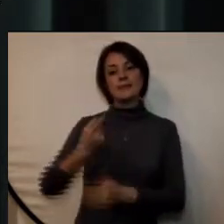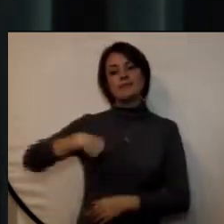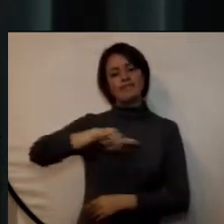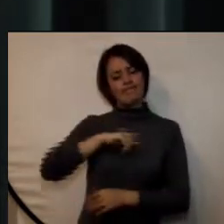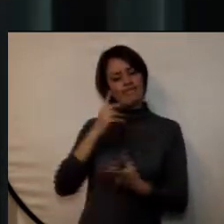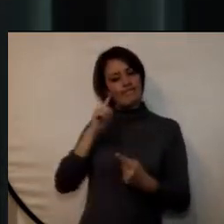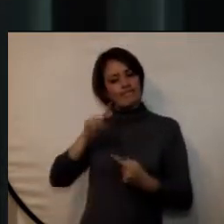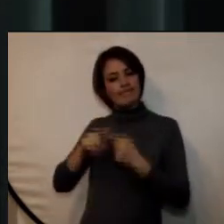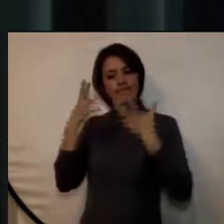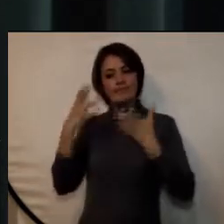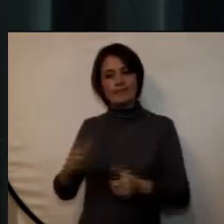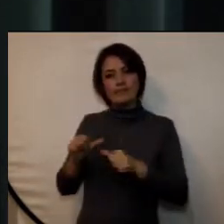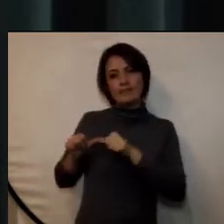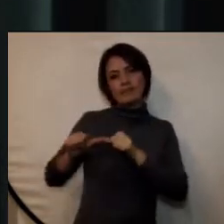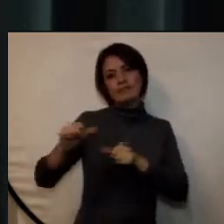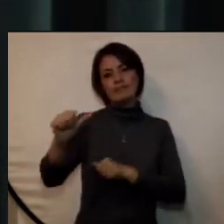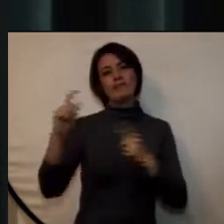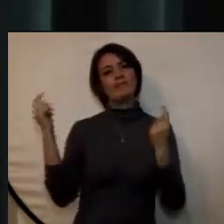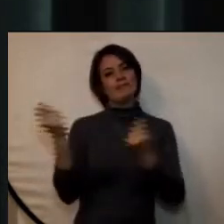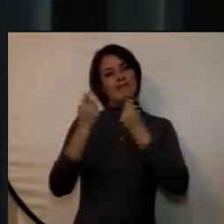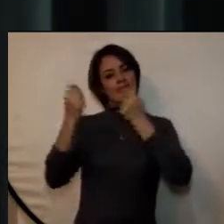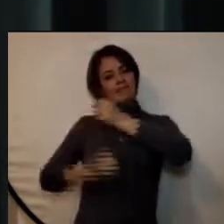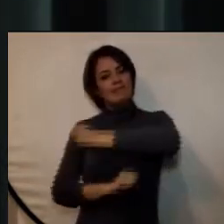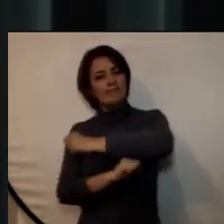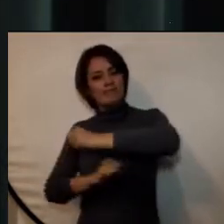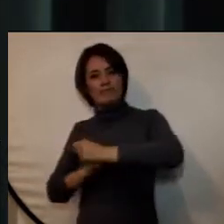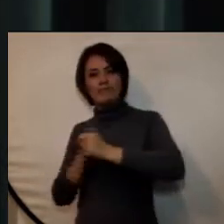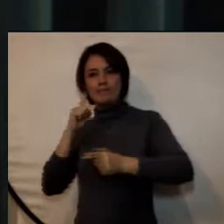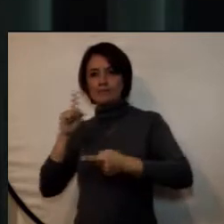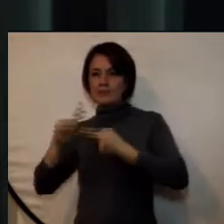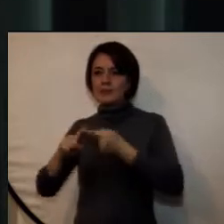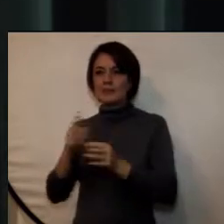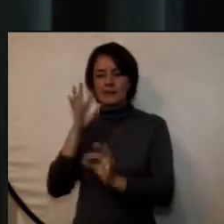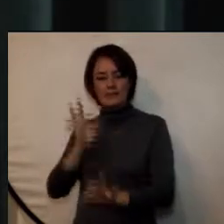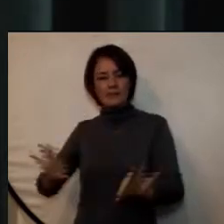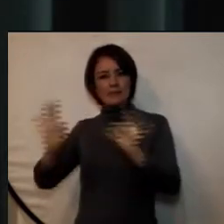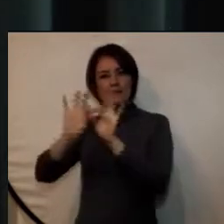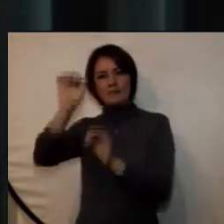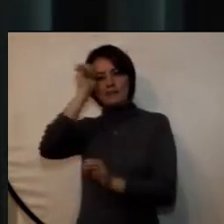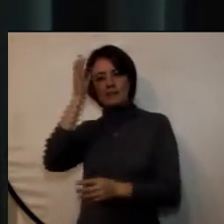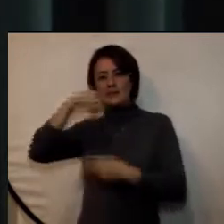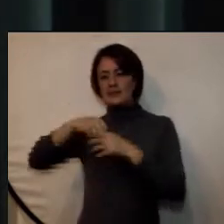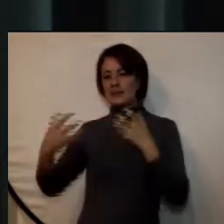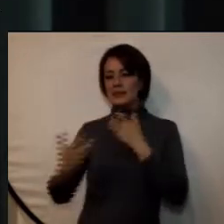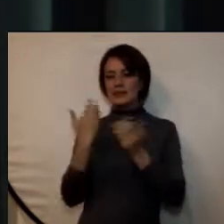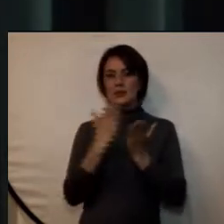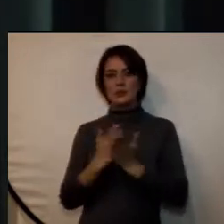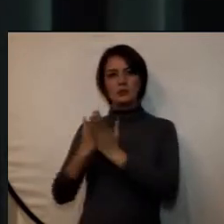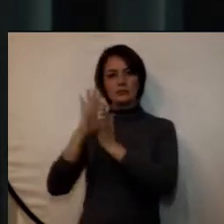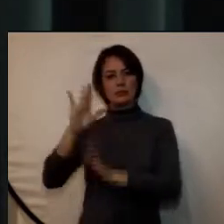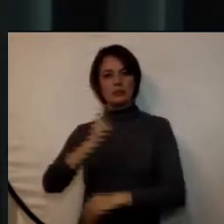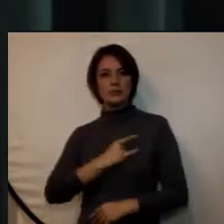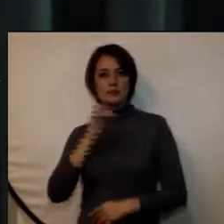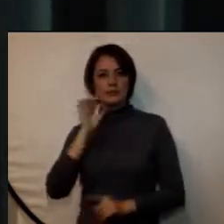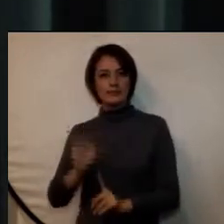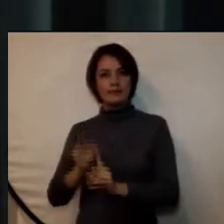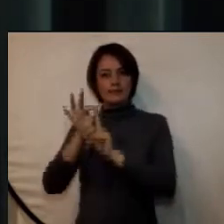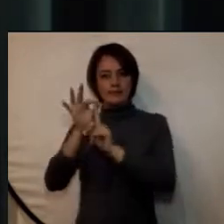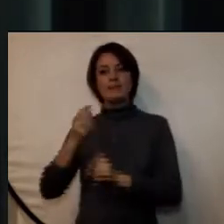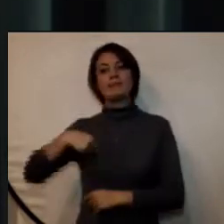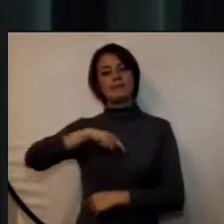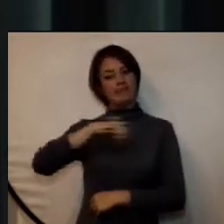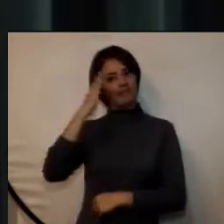preservar, reforzar y fomentar aún más las misiones fundamentales de los sistemas de educación superior, a saber,